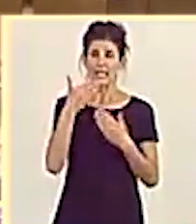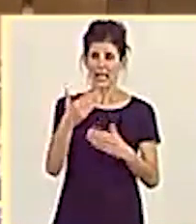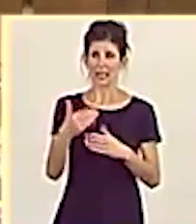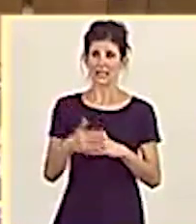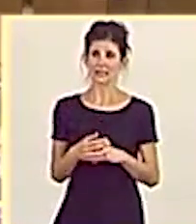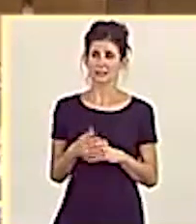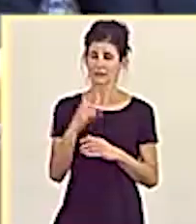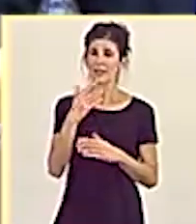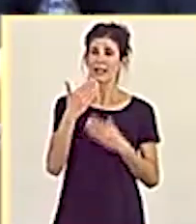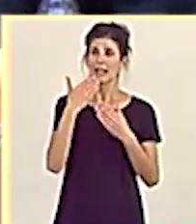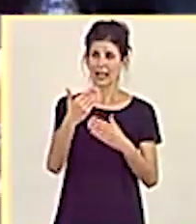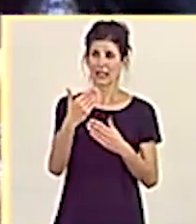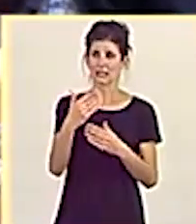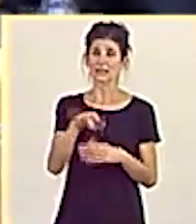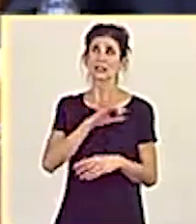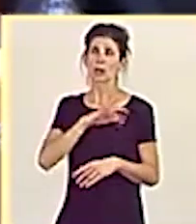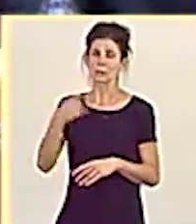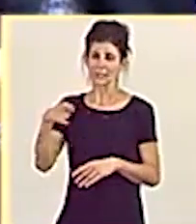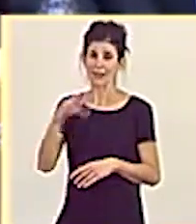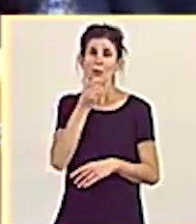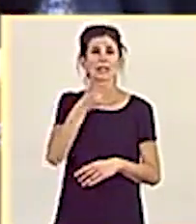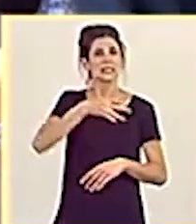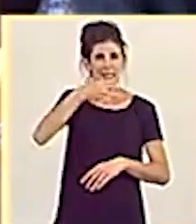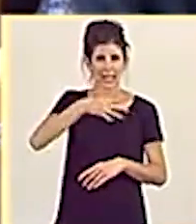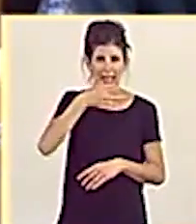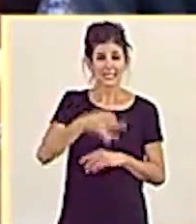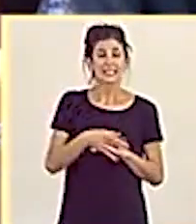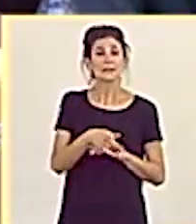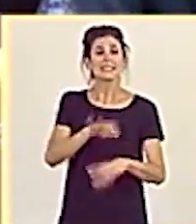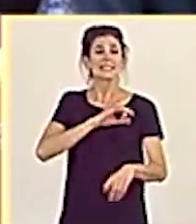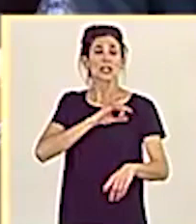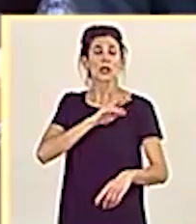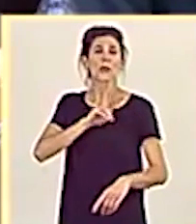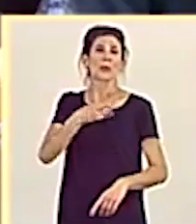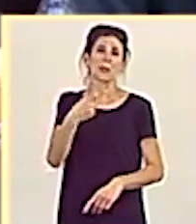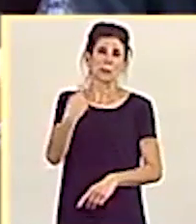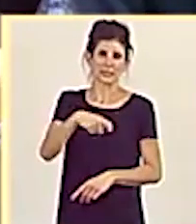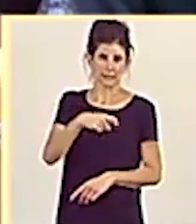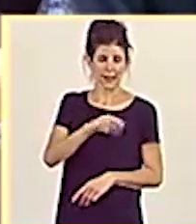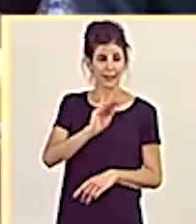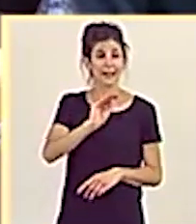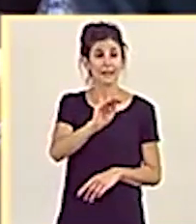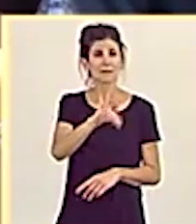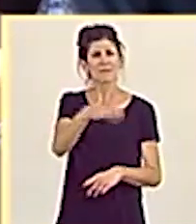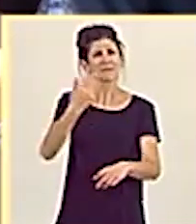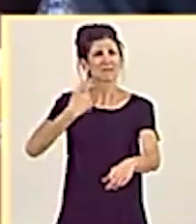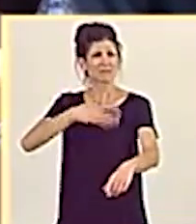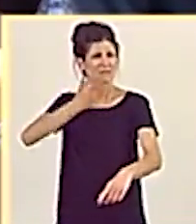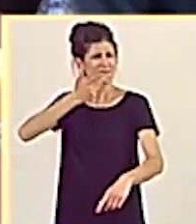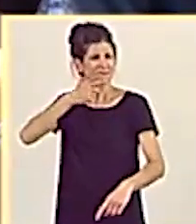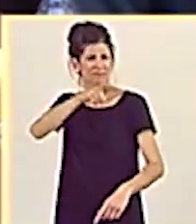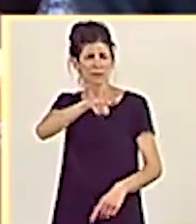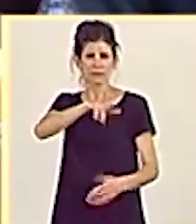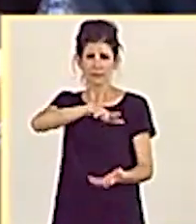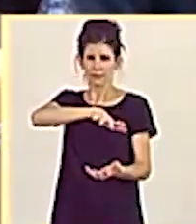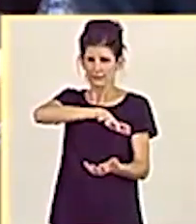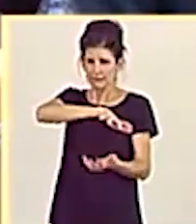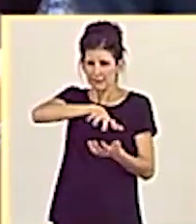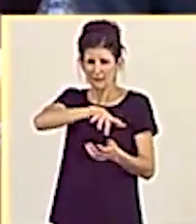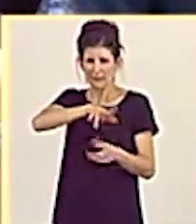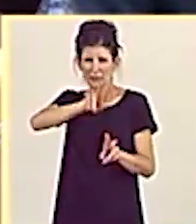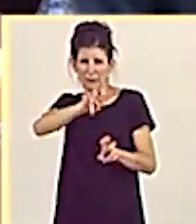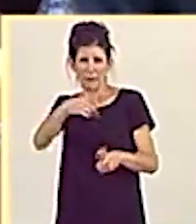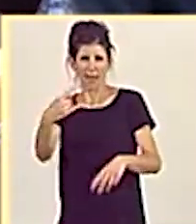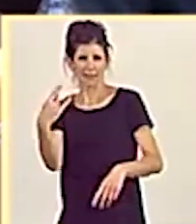Gracias, señora presidenta. Buenas tardes. Señor vicepresidente, ya conocíamos sus líos con el